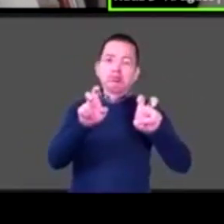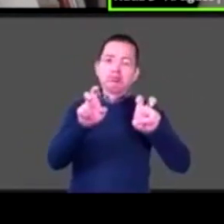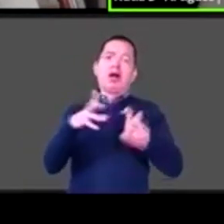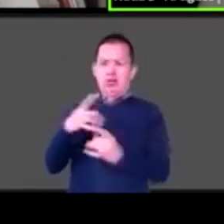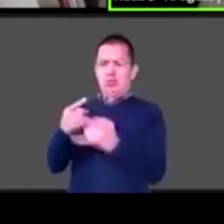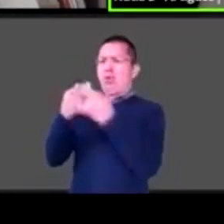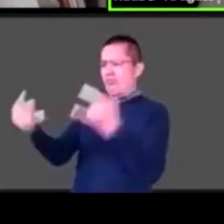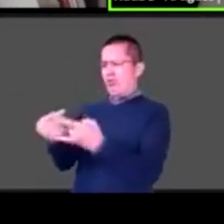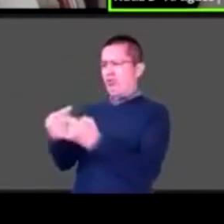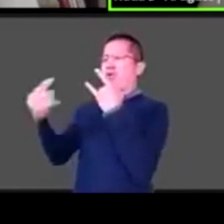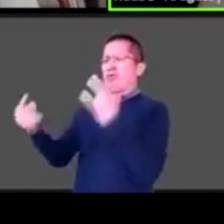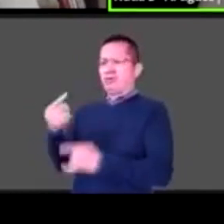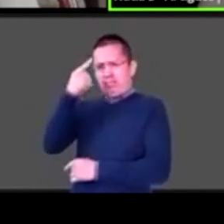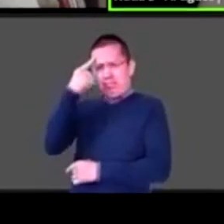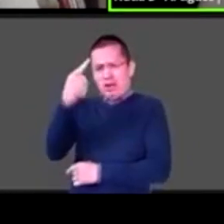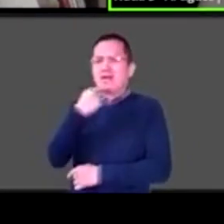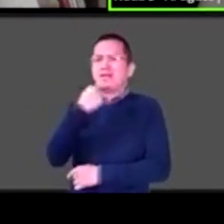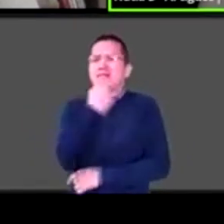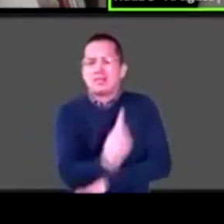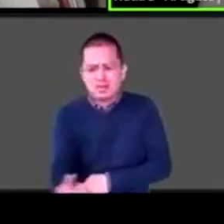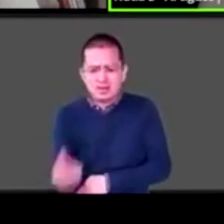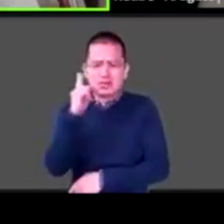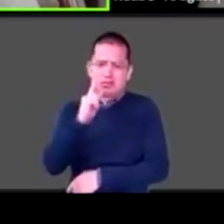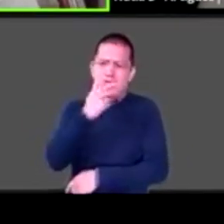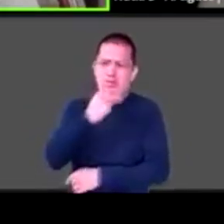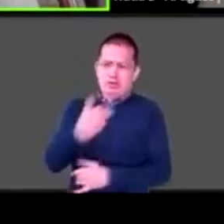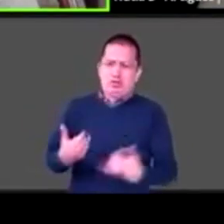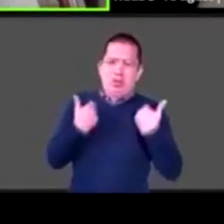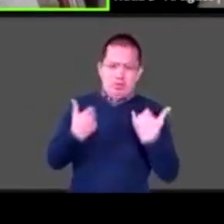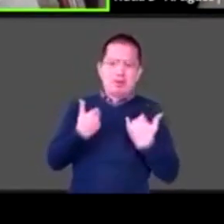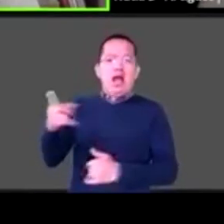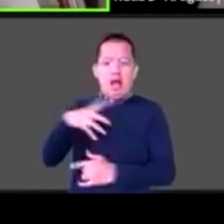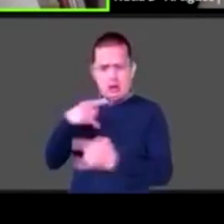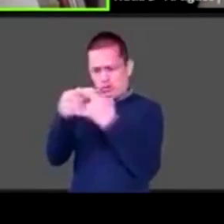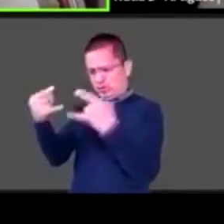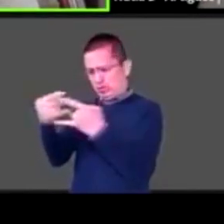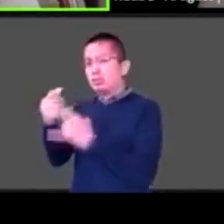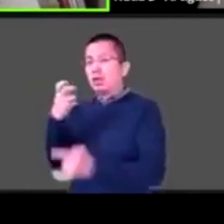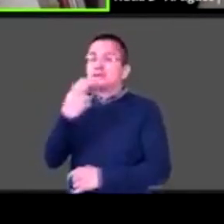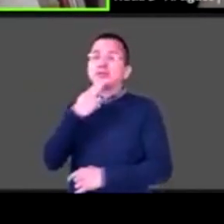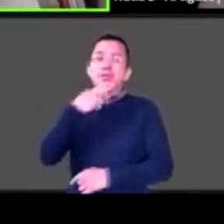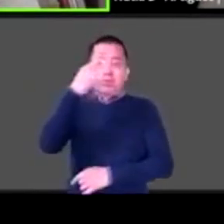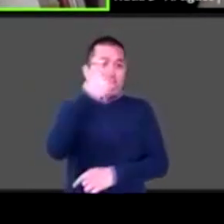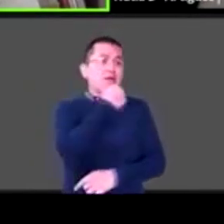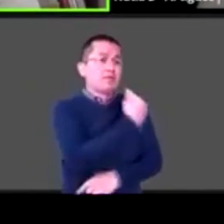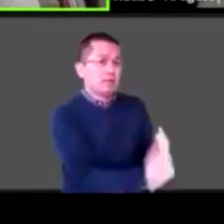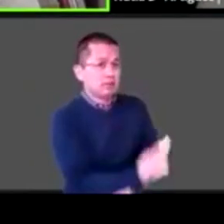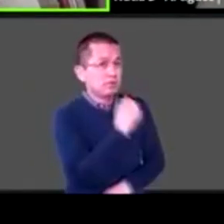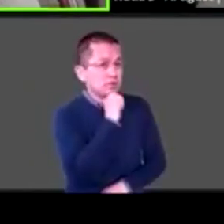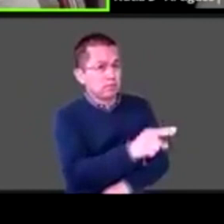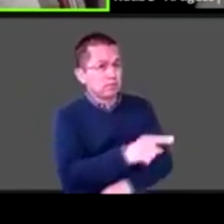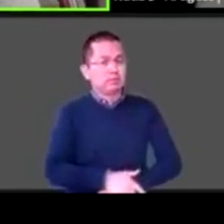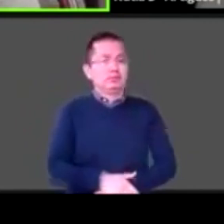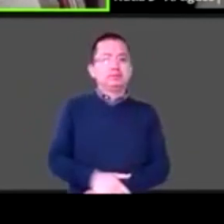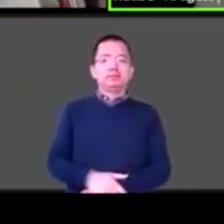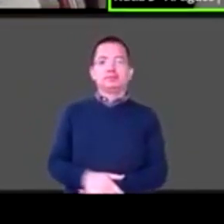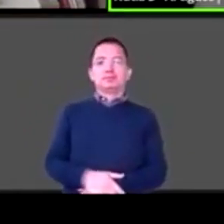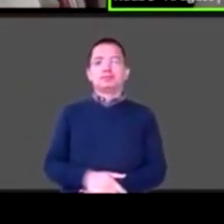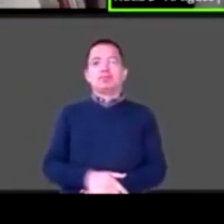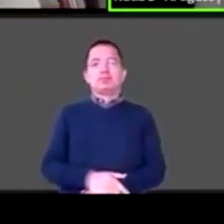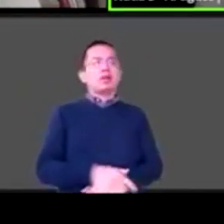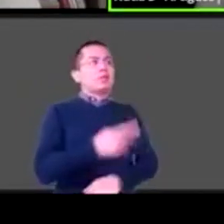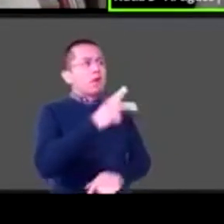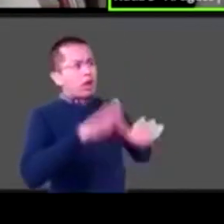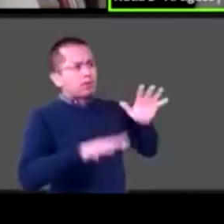con discapacidad intelectual. Es que muchos sienten un duelo, el hecho de no salir y estar encerrados. Todo eso